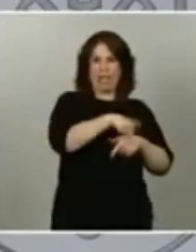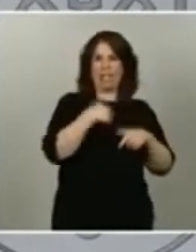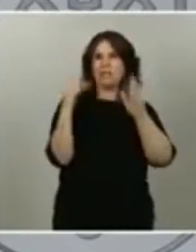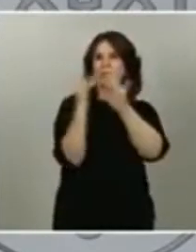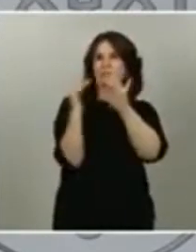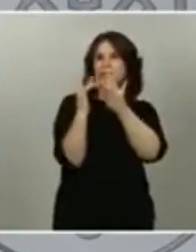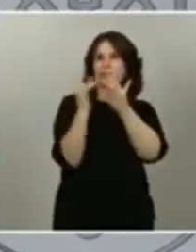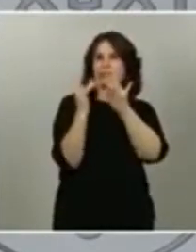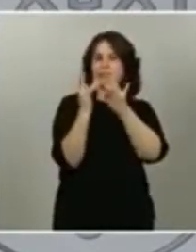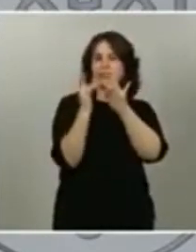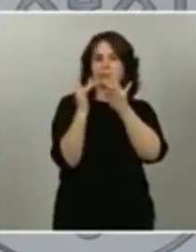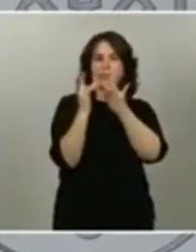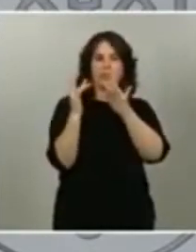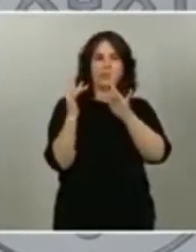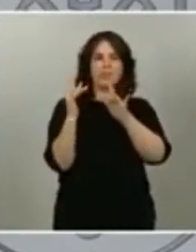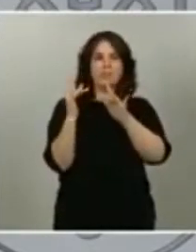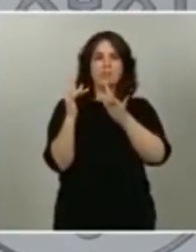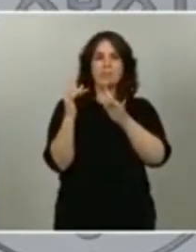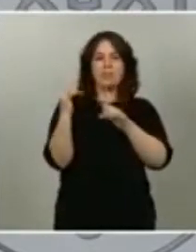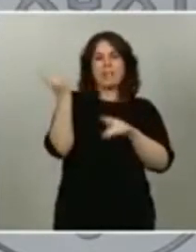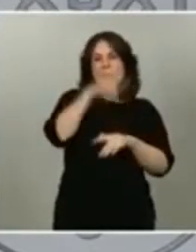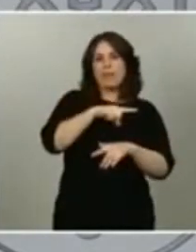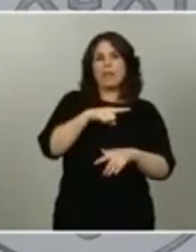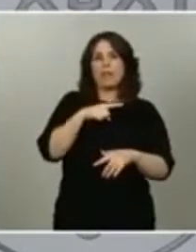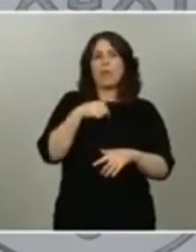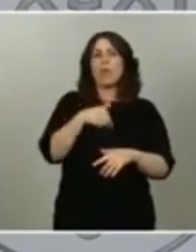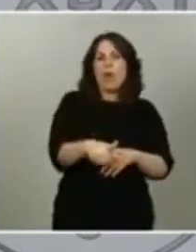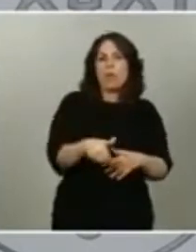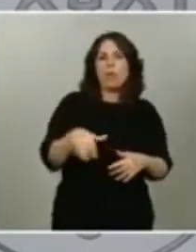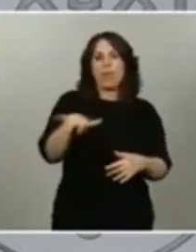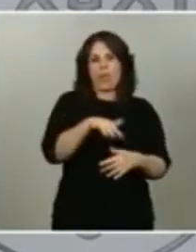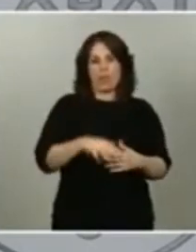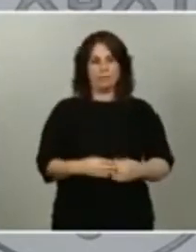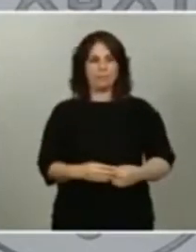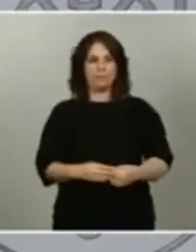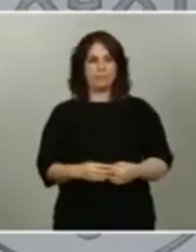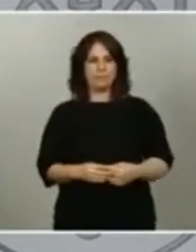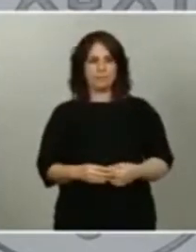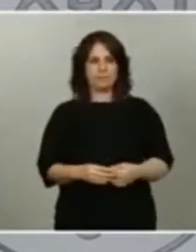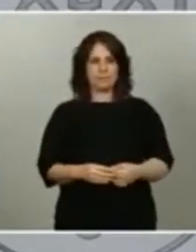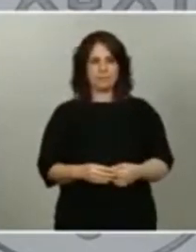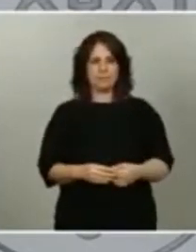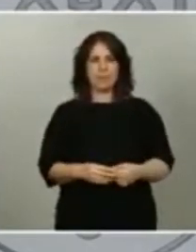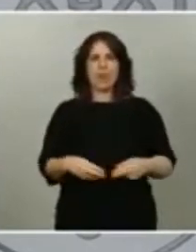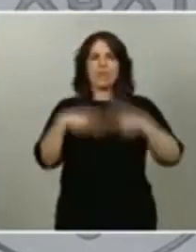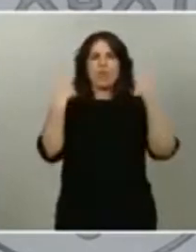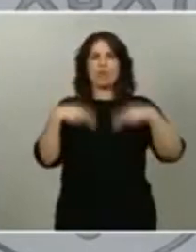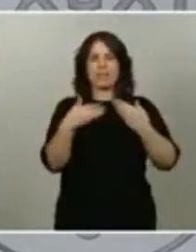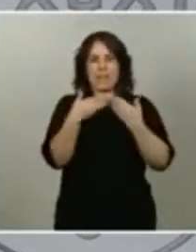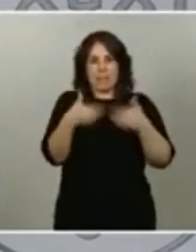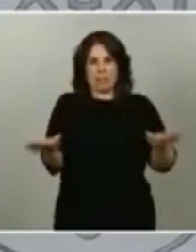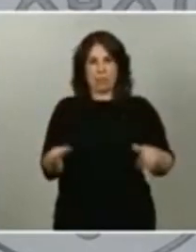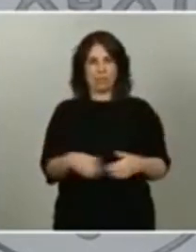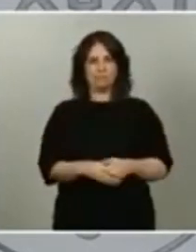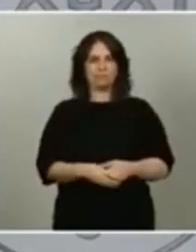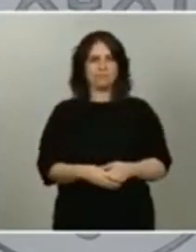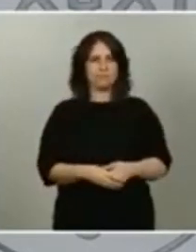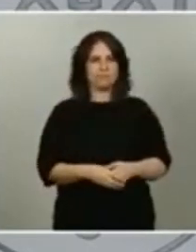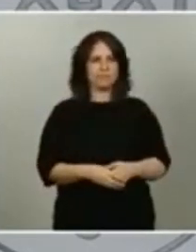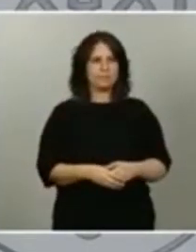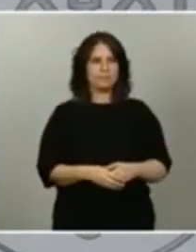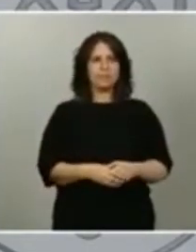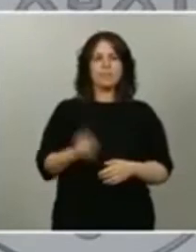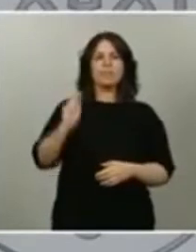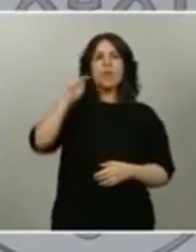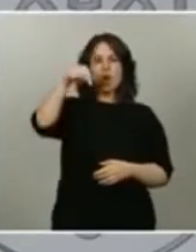cuenta de cuándo y en dónde se va a producir la reunión. Apertura de frontera. En el día de hoy se está produciendo una